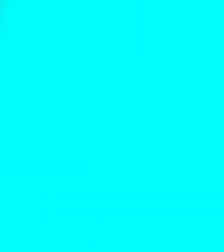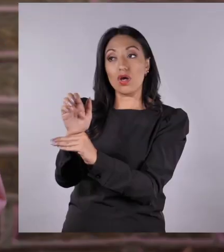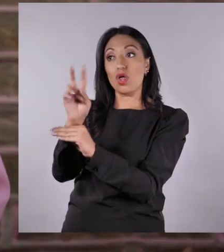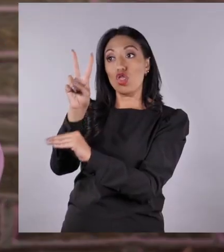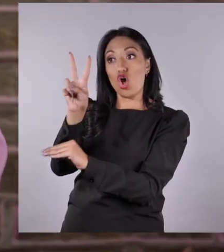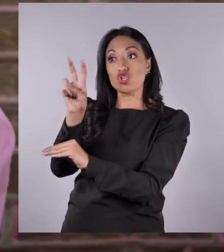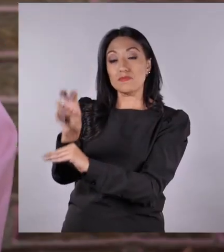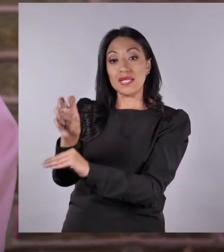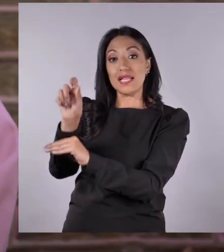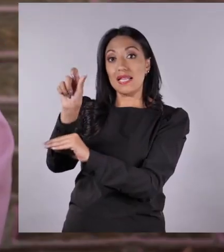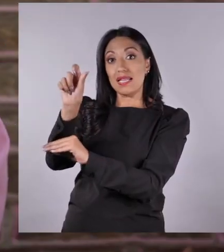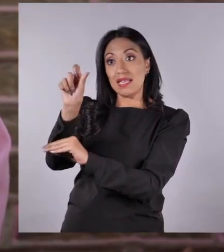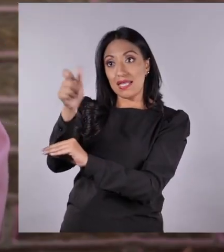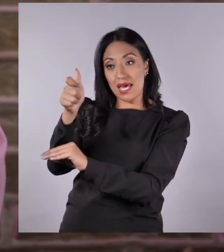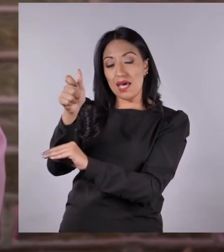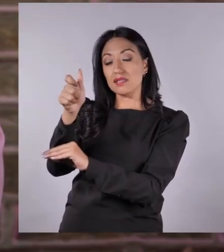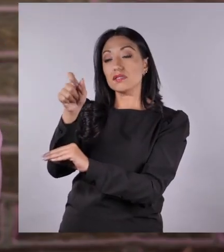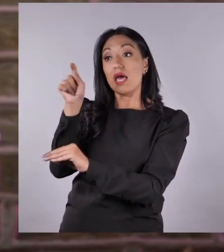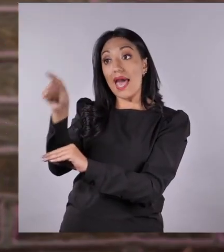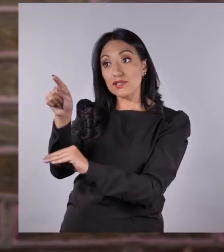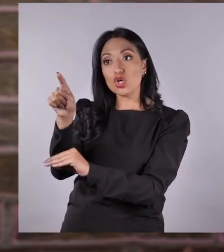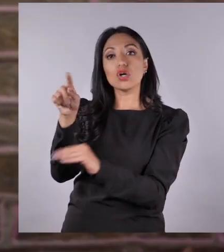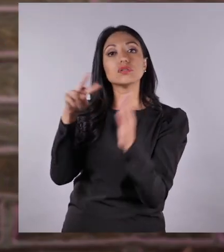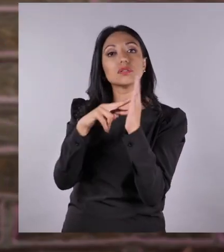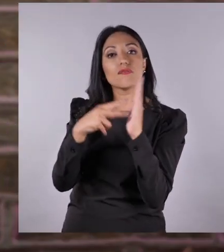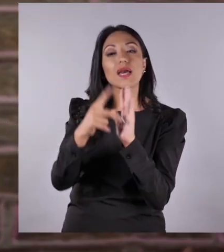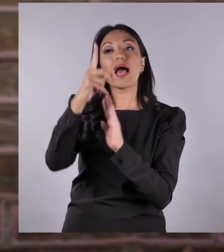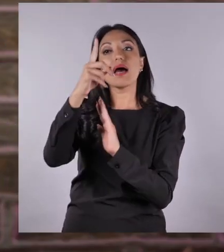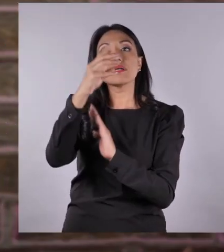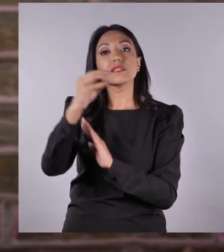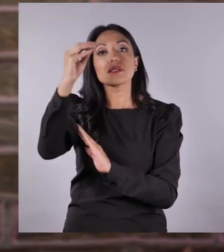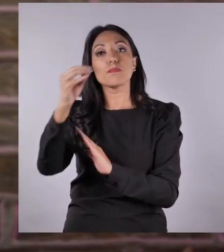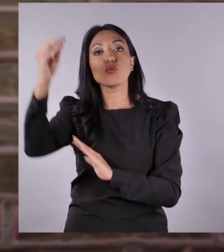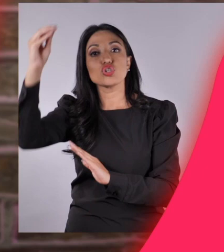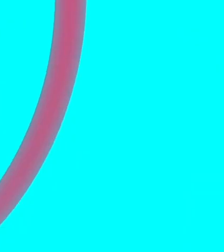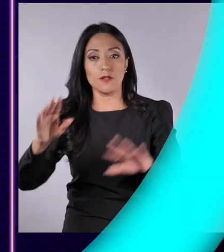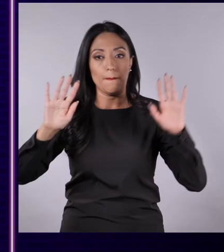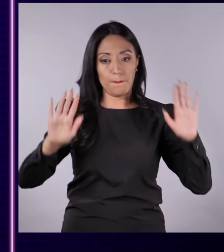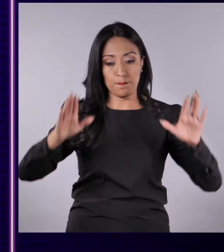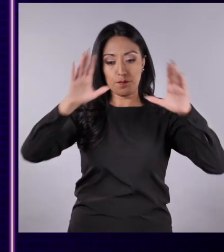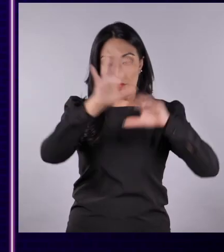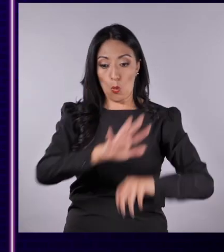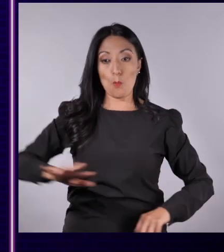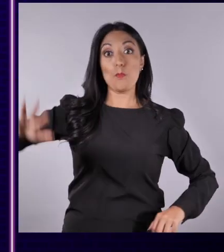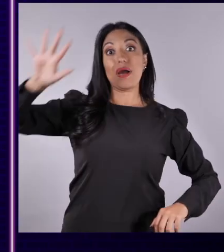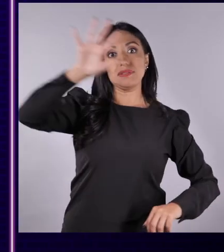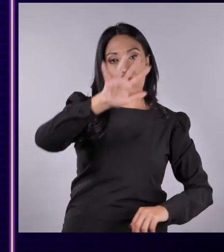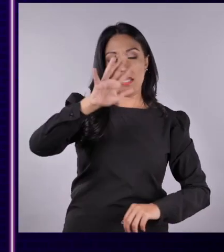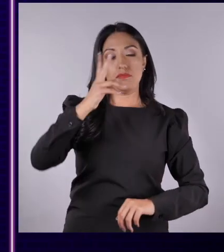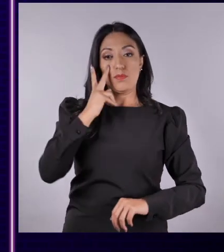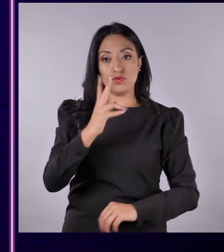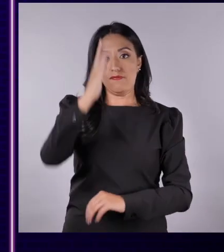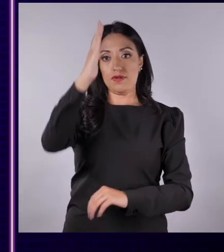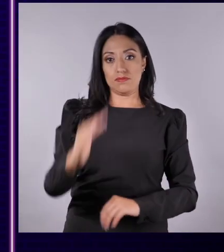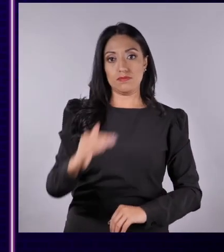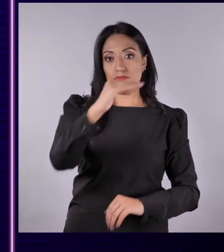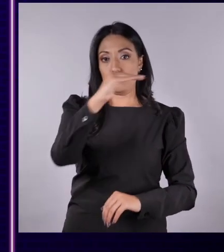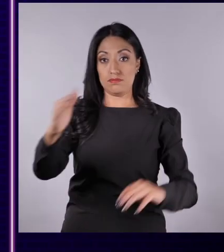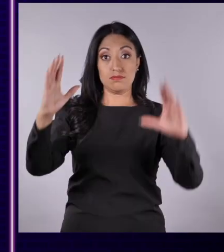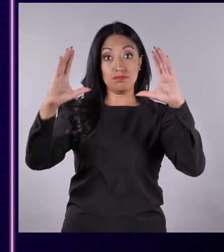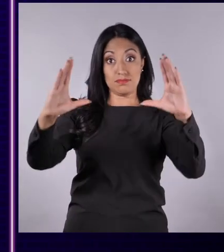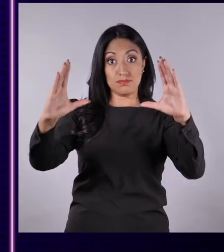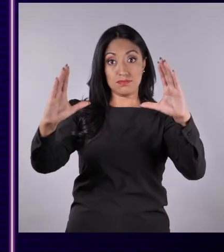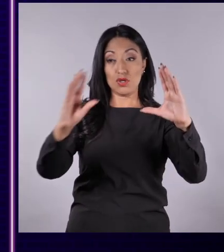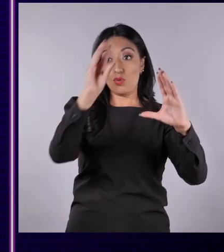población, o sea, el 100%. Exactamente el 100%. Vamos a ver los datos que obtuvimos del censo.